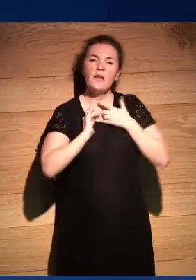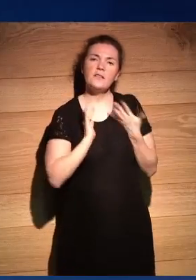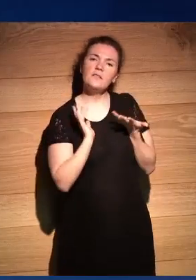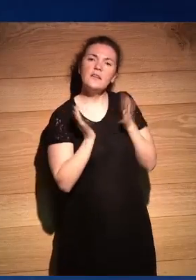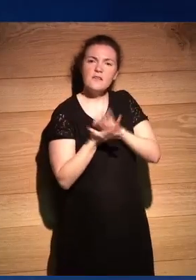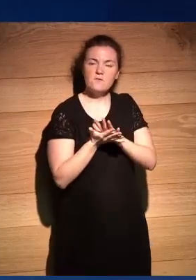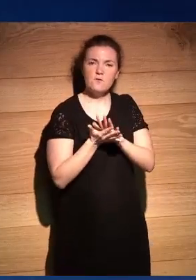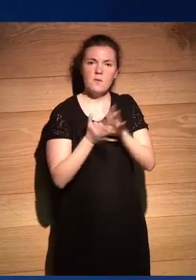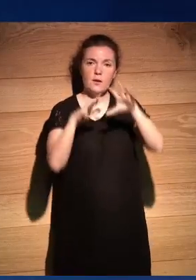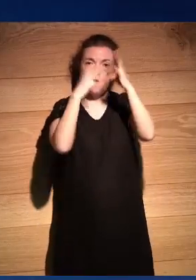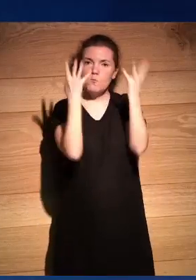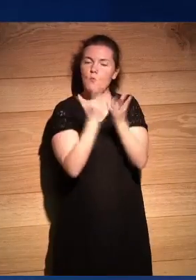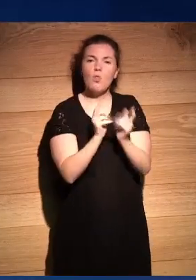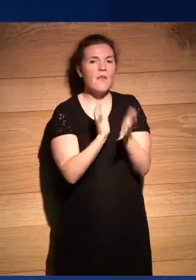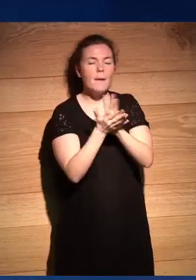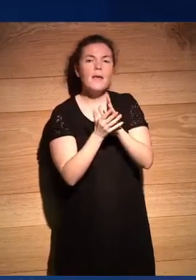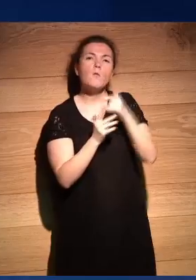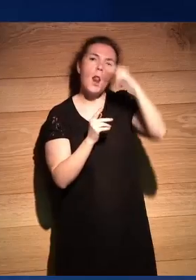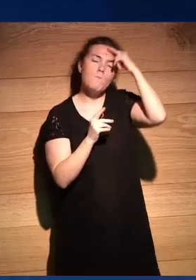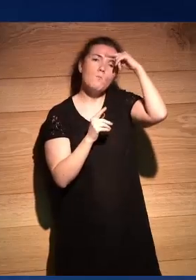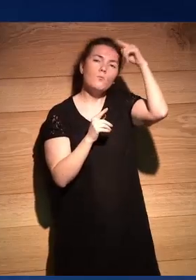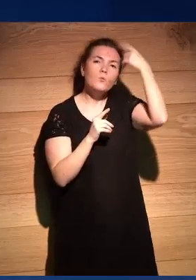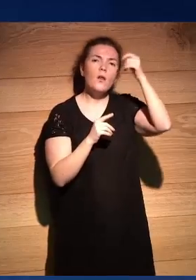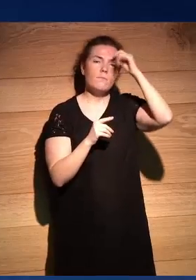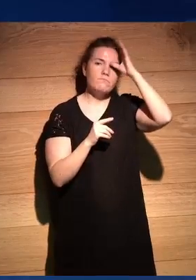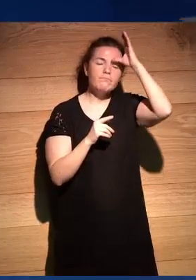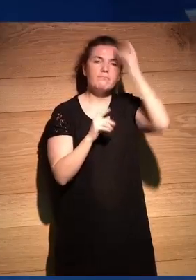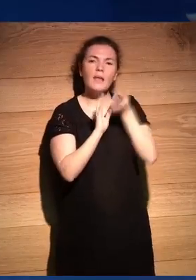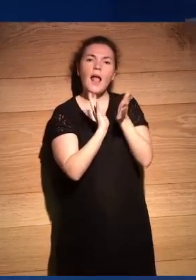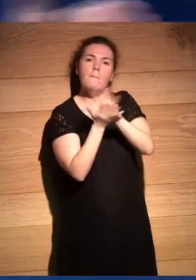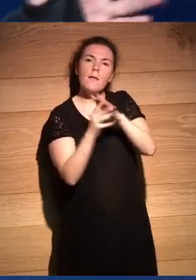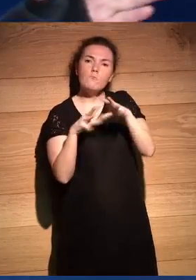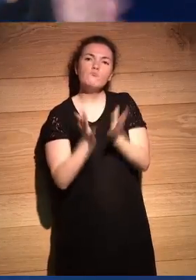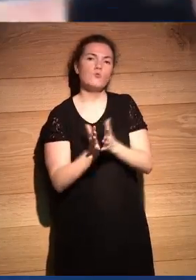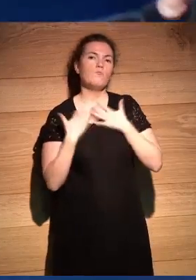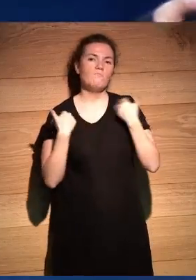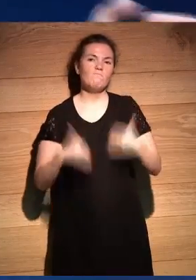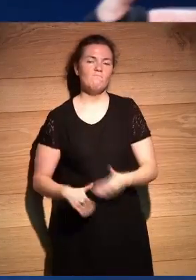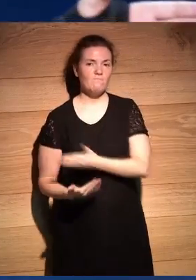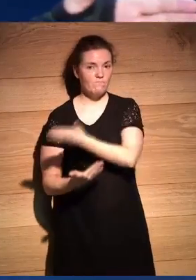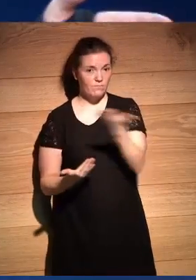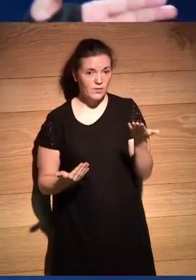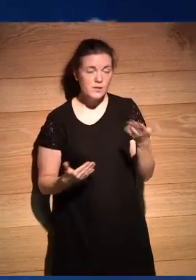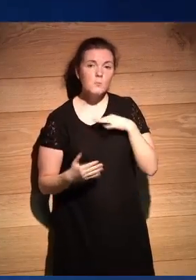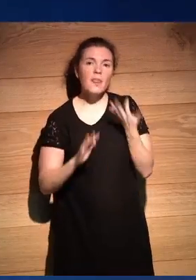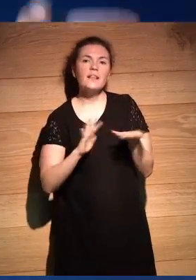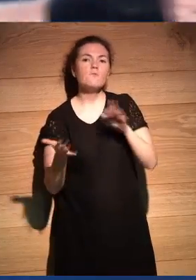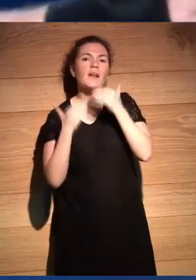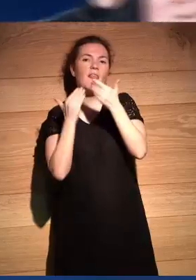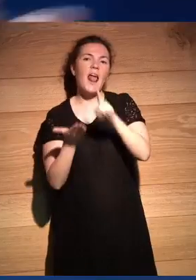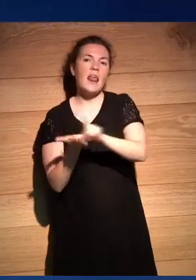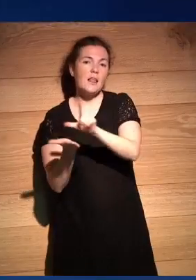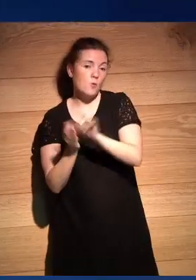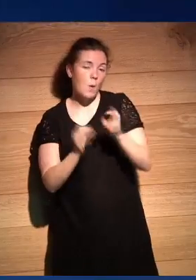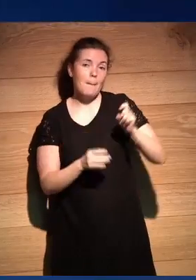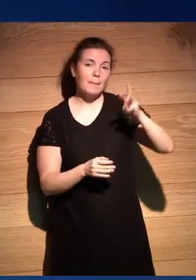transforma un universo no solo intelectual sino mental cultural y yo creo que se puede transformar a través de la literatura como en el caso de